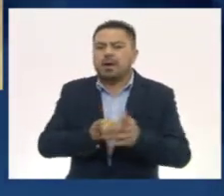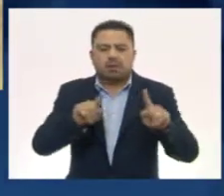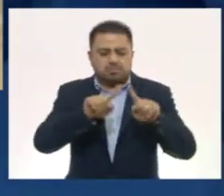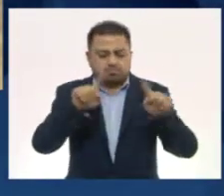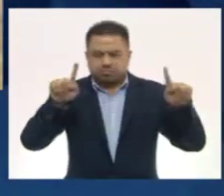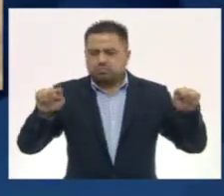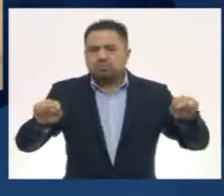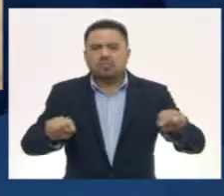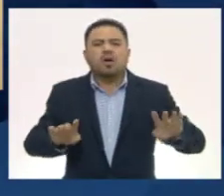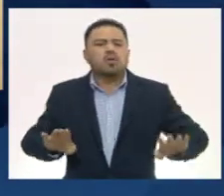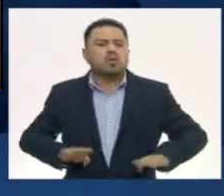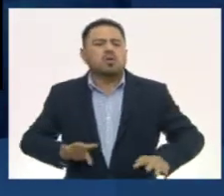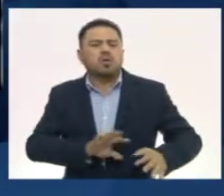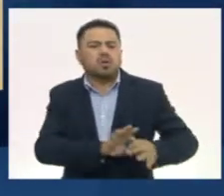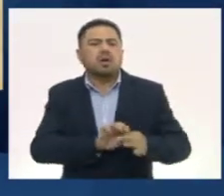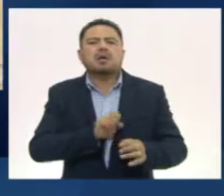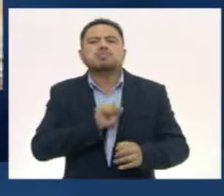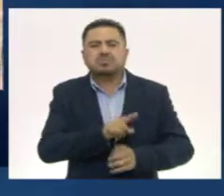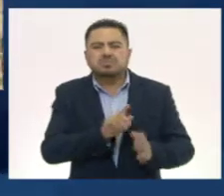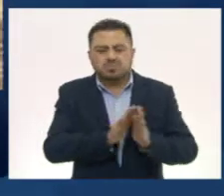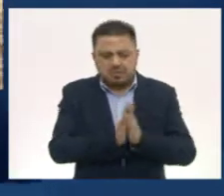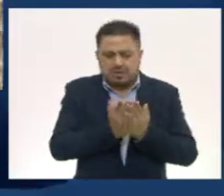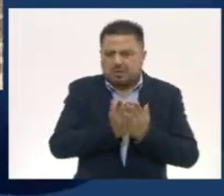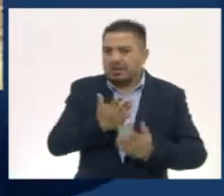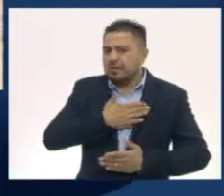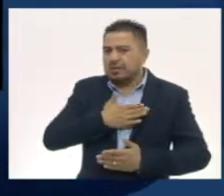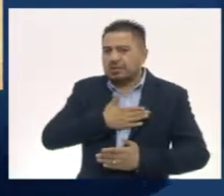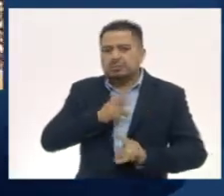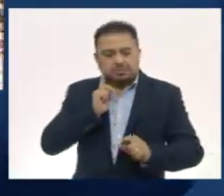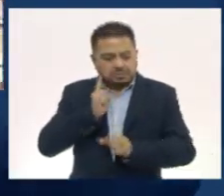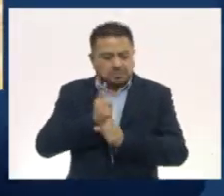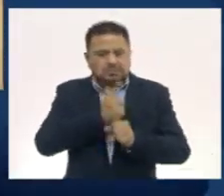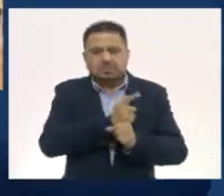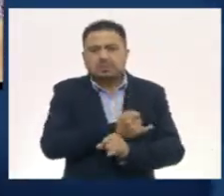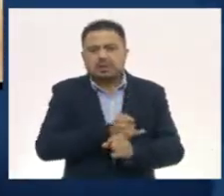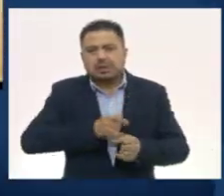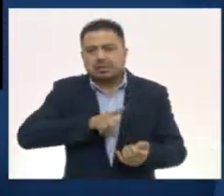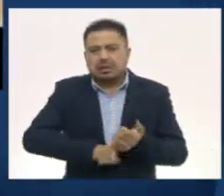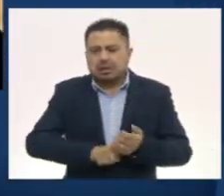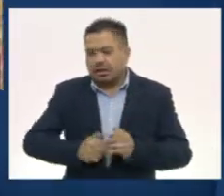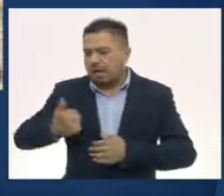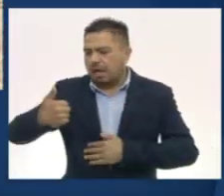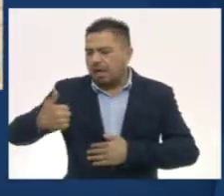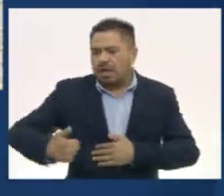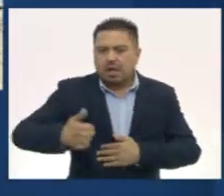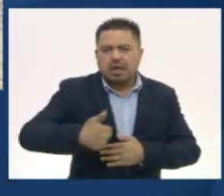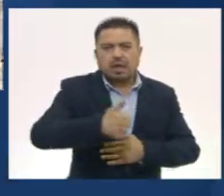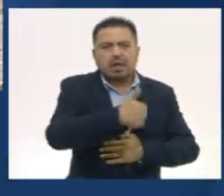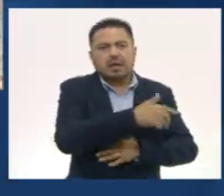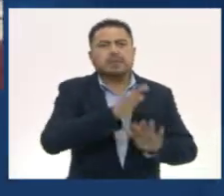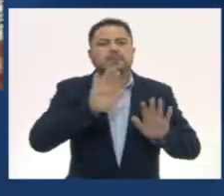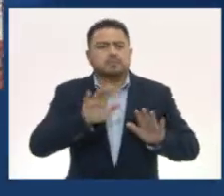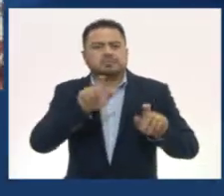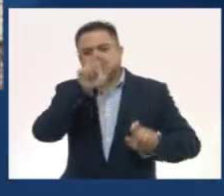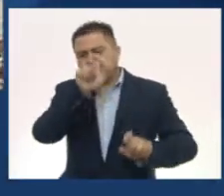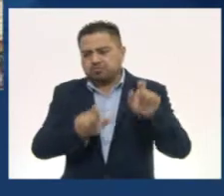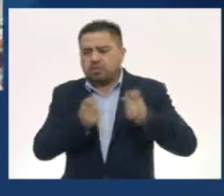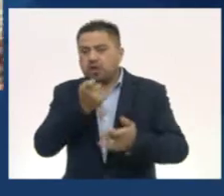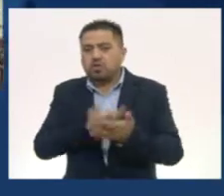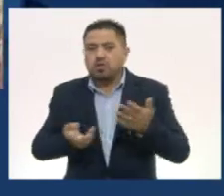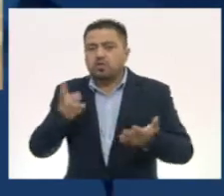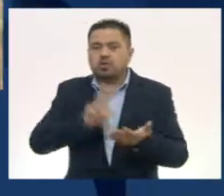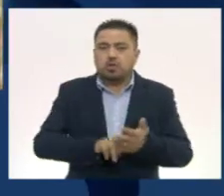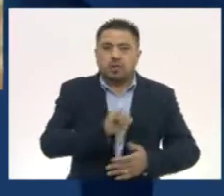contenido semejante a nuestros libros y se leían en secciones una independiente de otra. Los glisfos por columnas dobles de